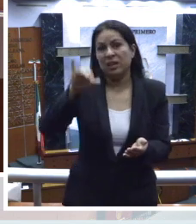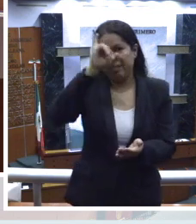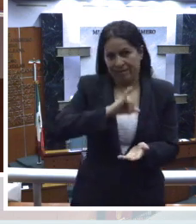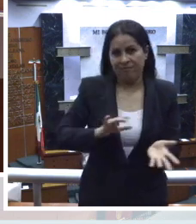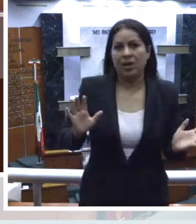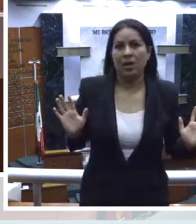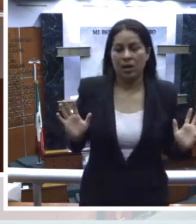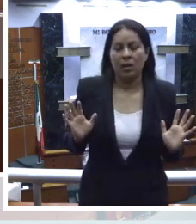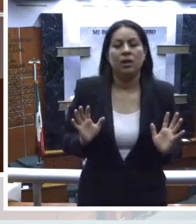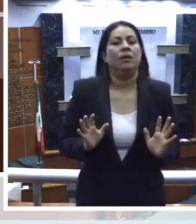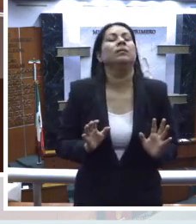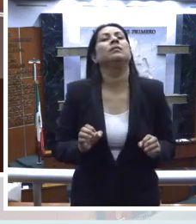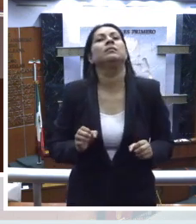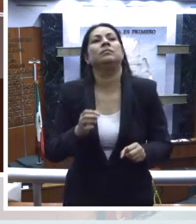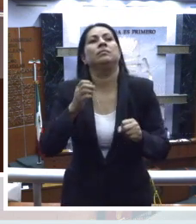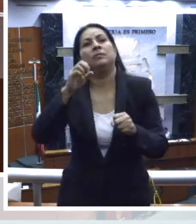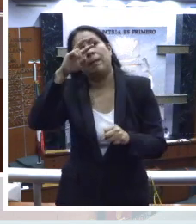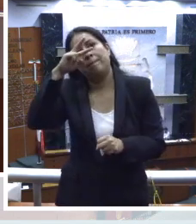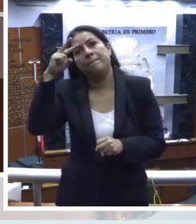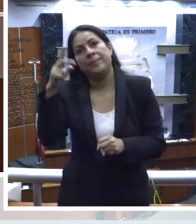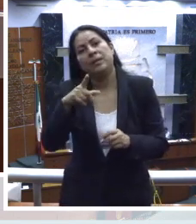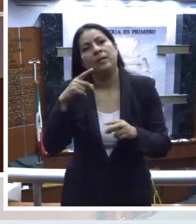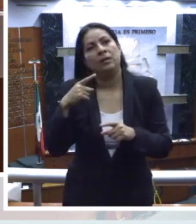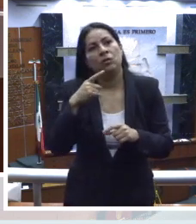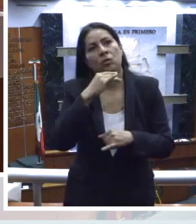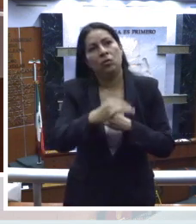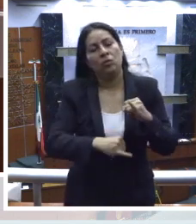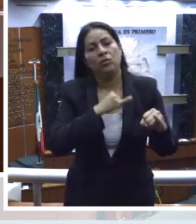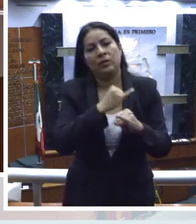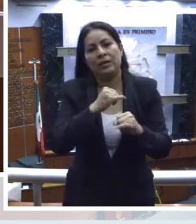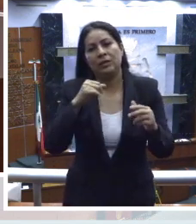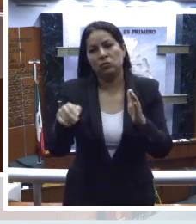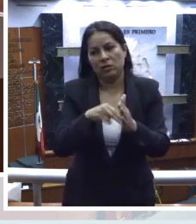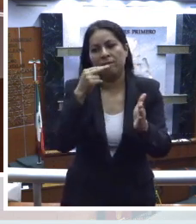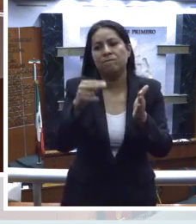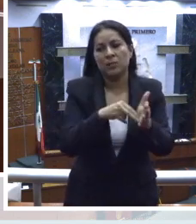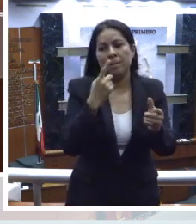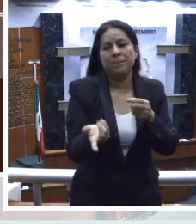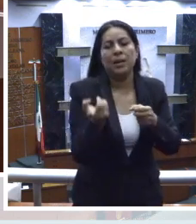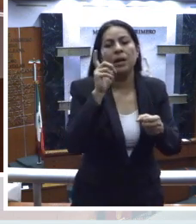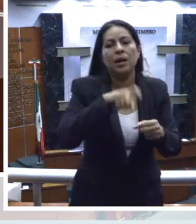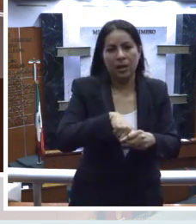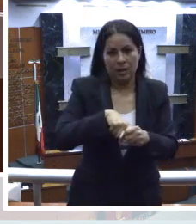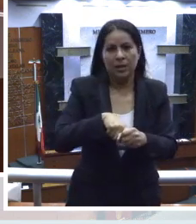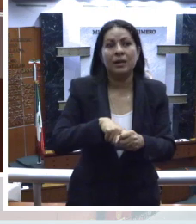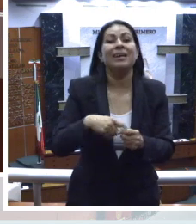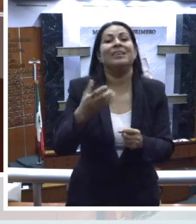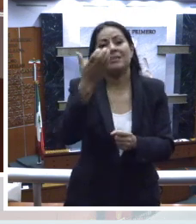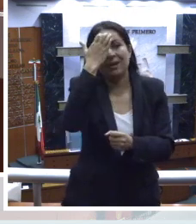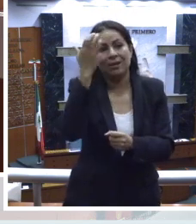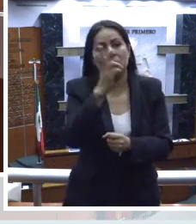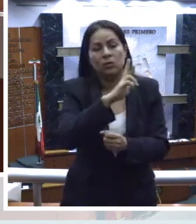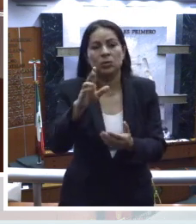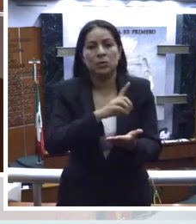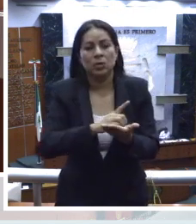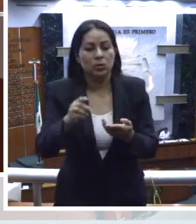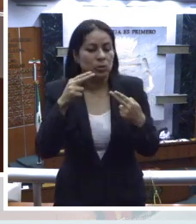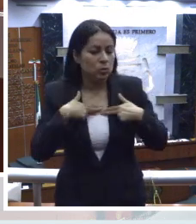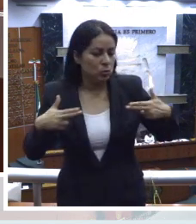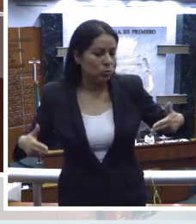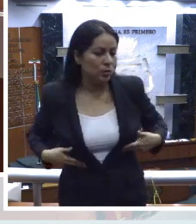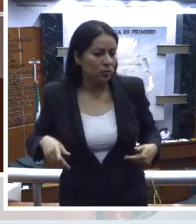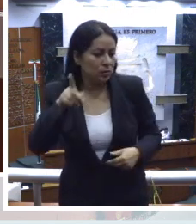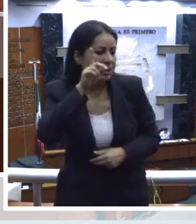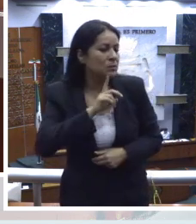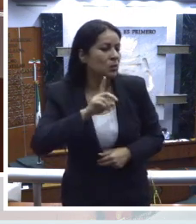mexicano ha firmado diversos instrumentos internacionales que abordan el reconocimiento de los derechos humanos de